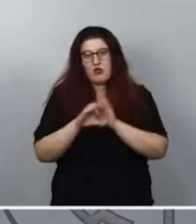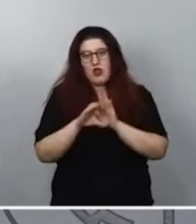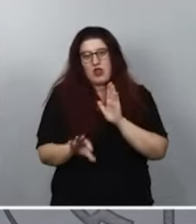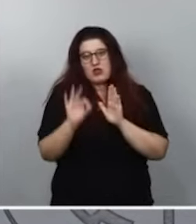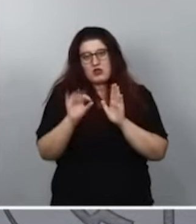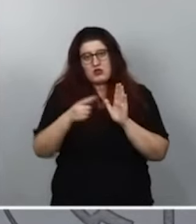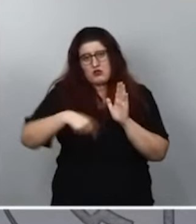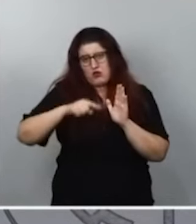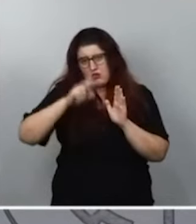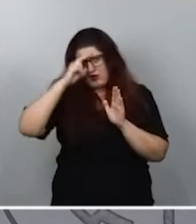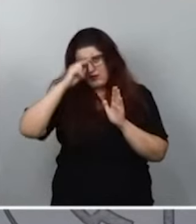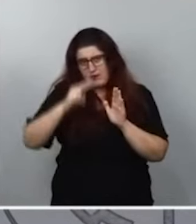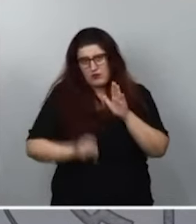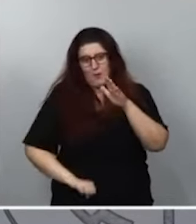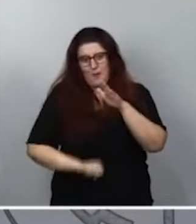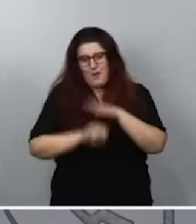máximo respeto.